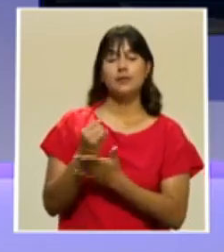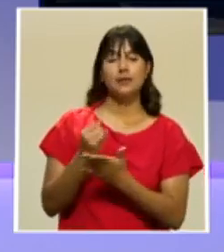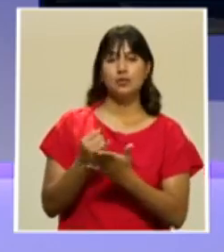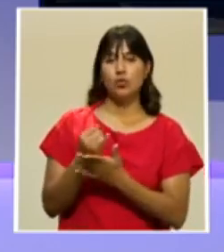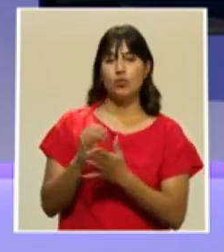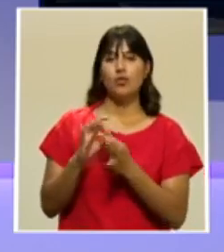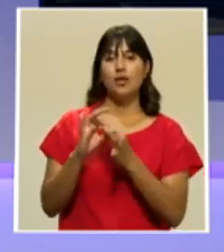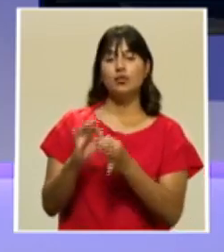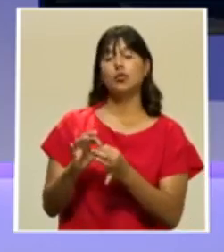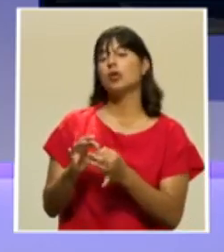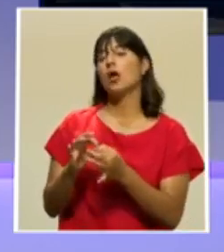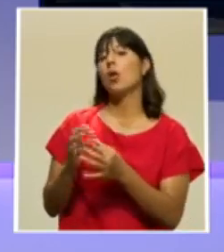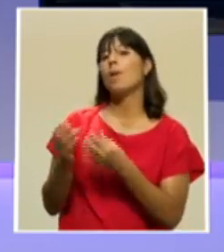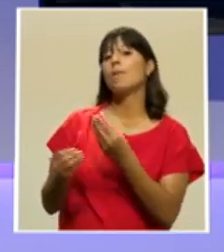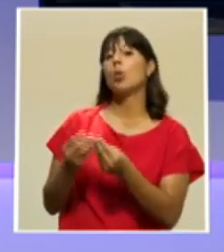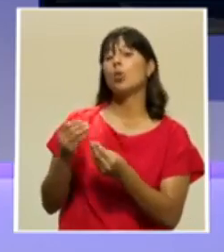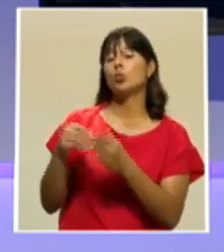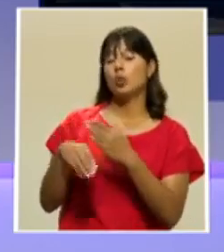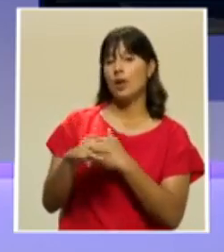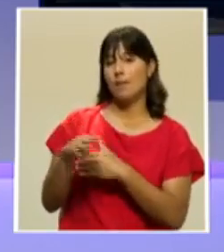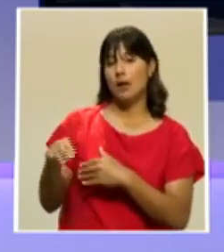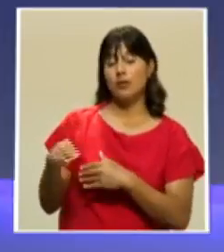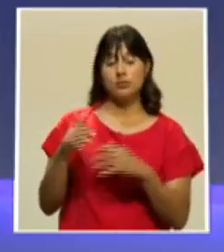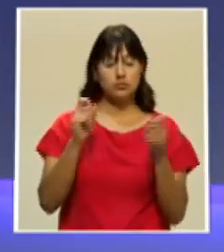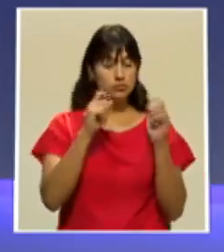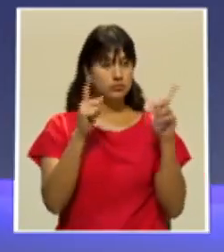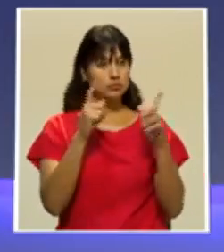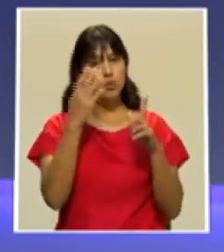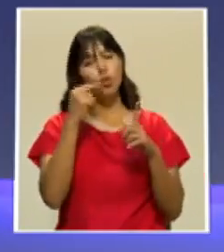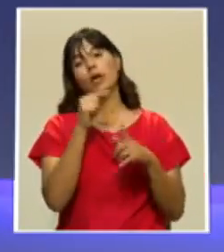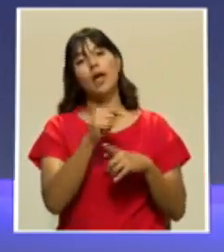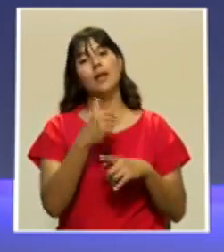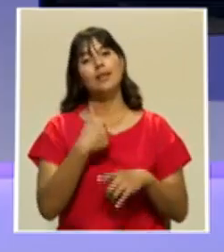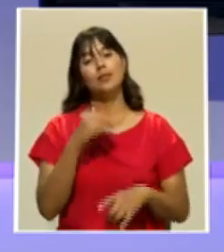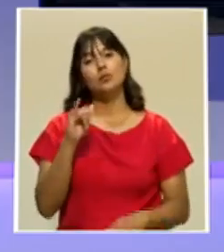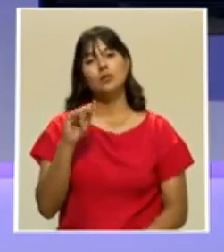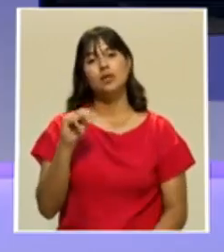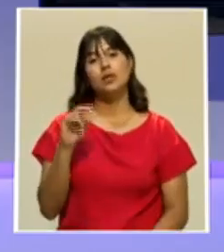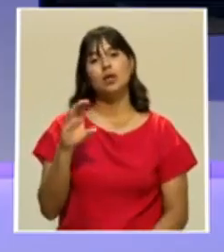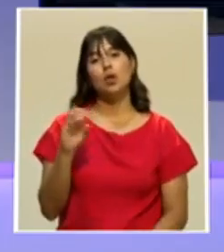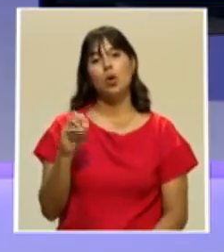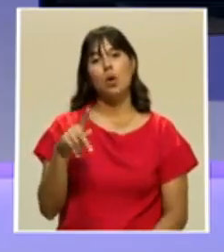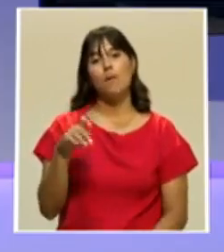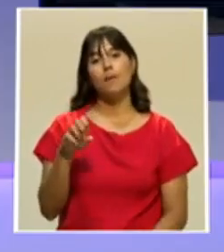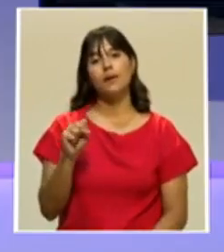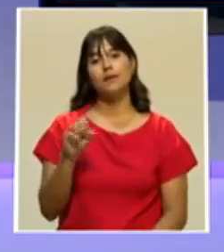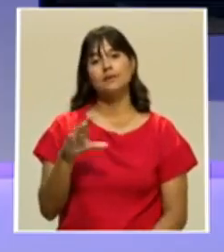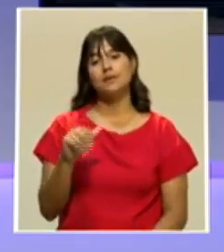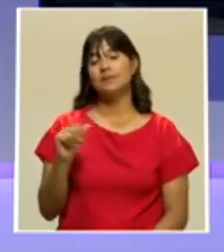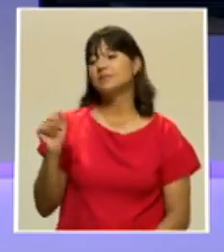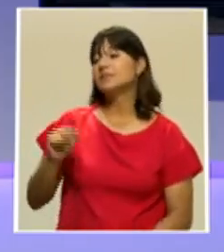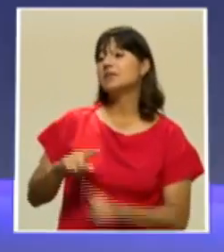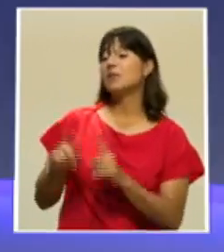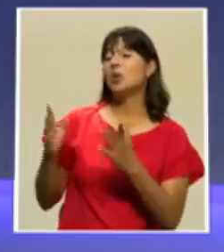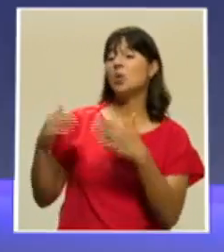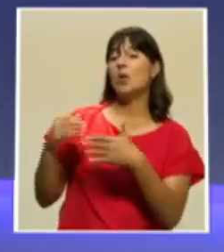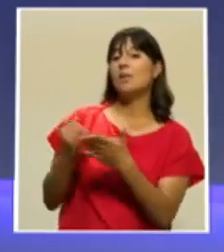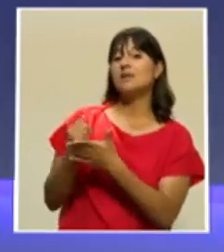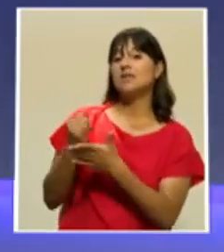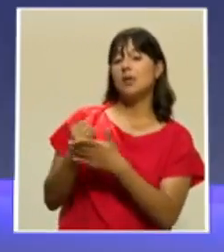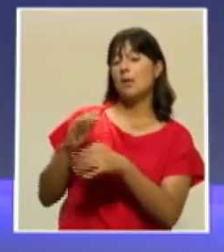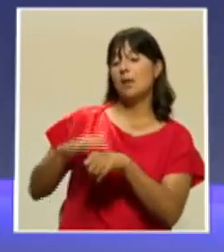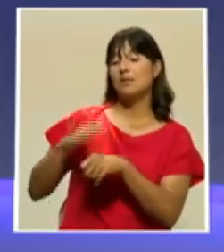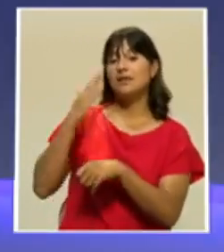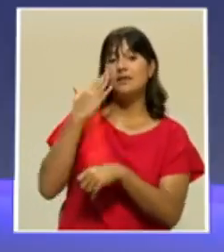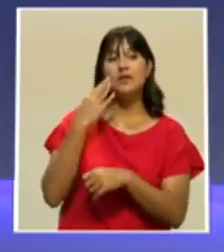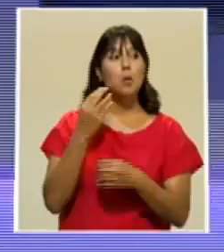sobre los recursos pesqueros que existen. Es impresionante porque ahí está la incopesca. Sí, pero no existe un solo estudio que nos permita decir... Sería buenísimo saber a qué